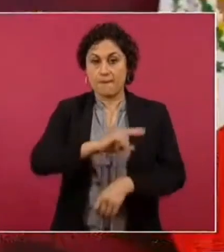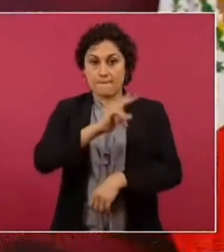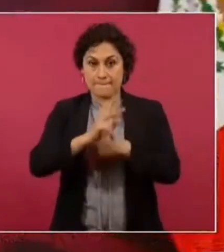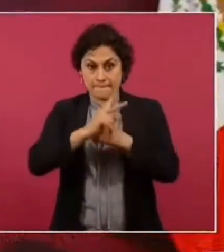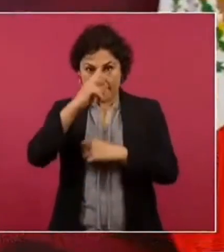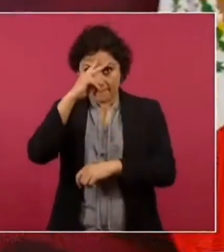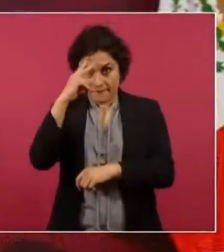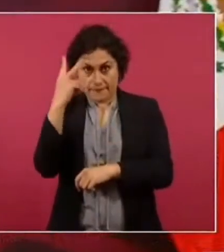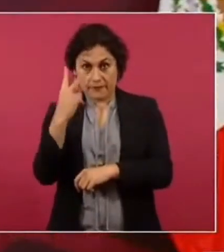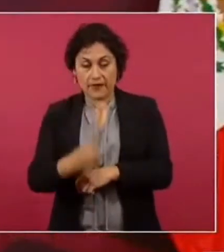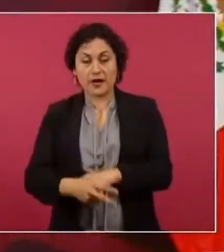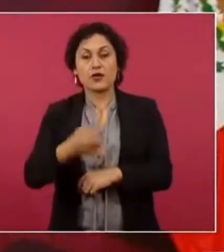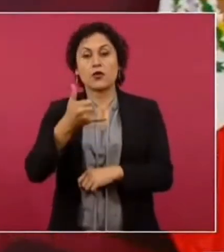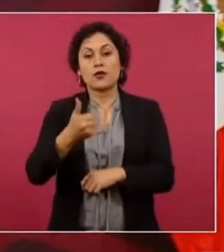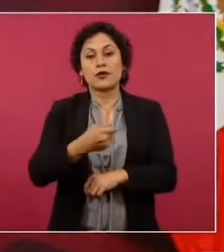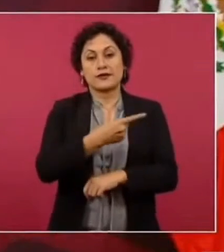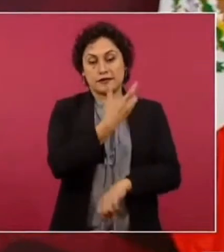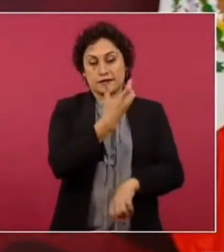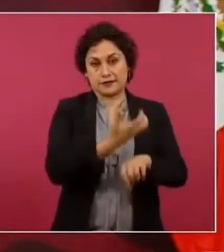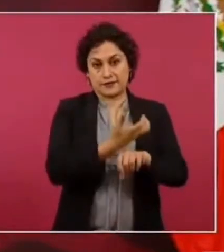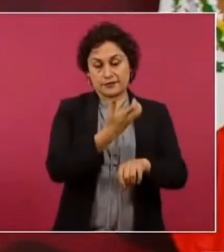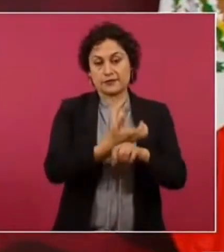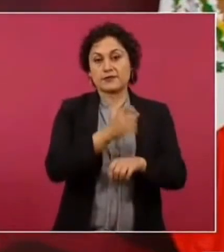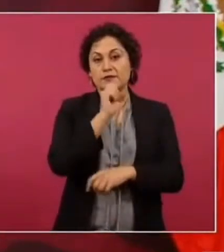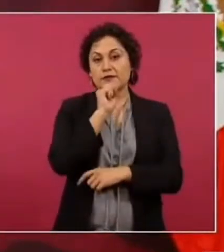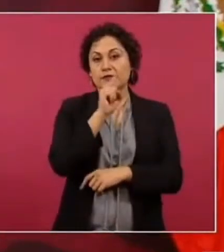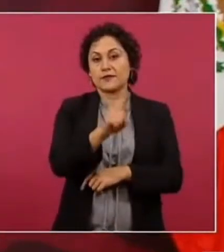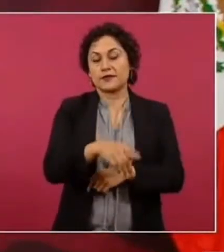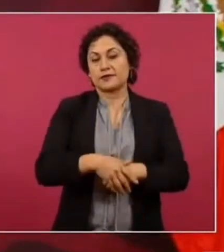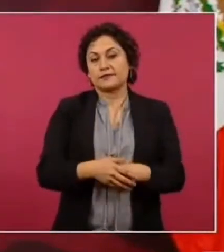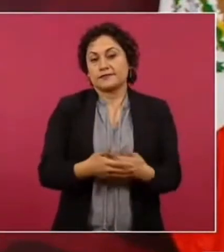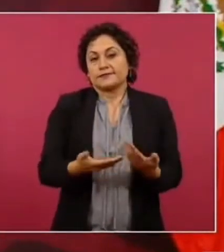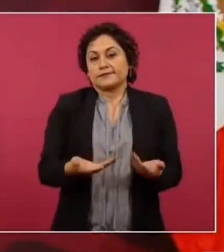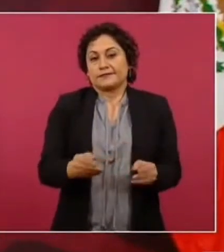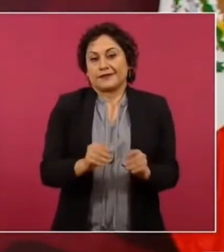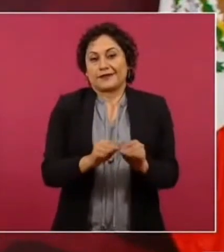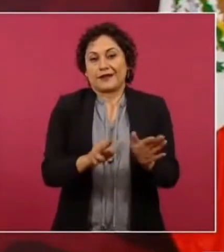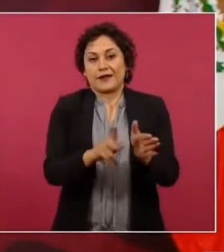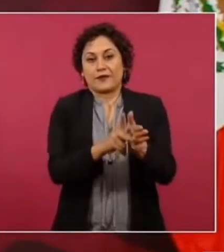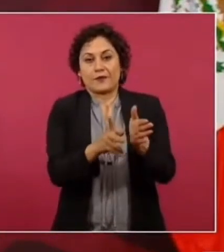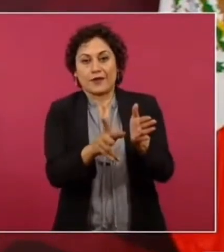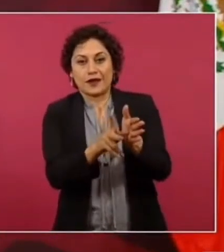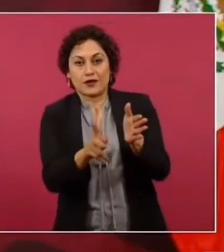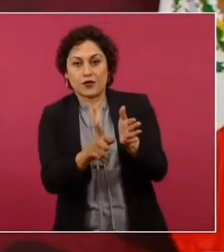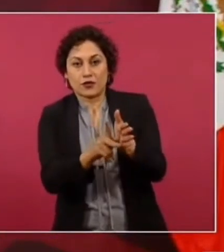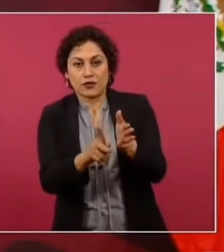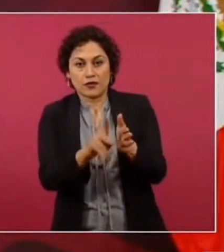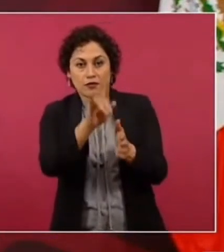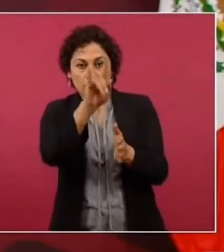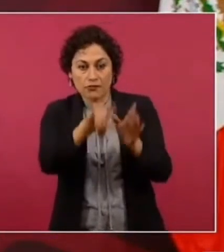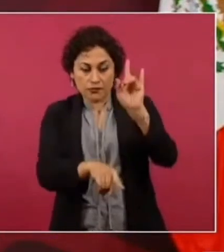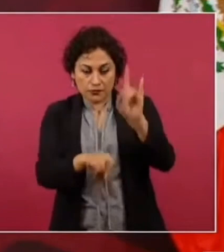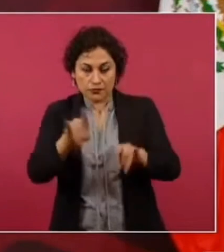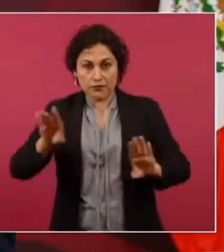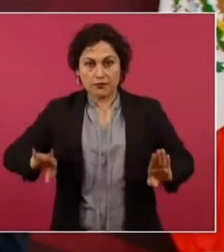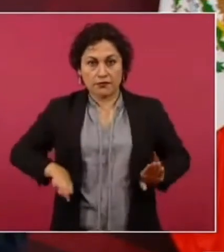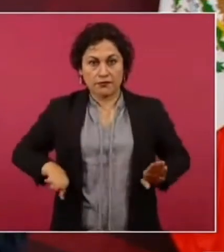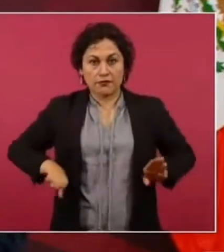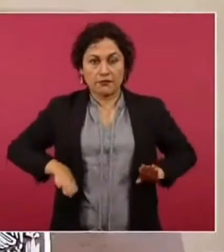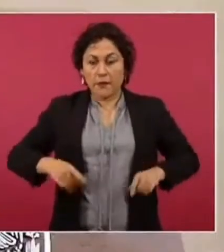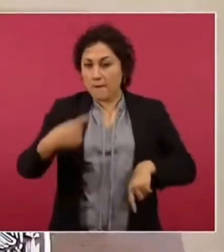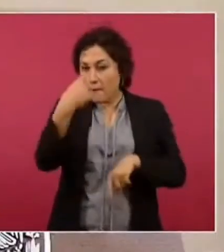además de ser el boletín del conservadurismo es